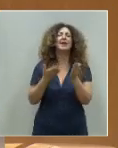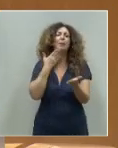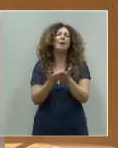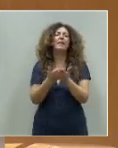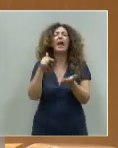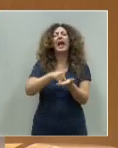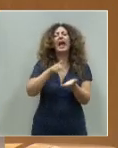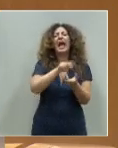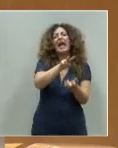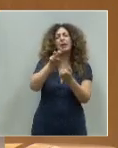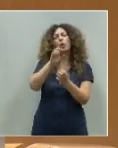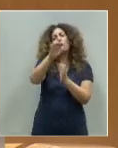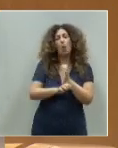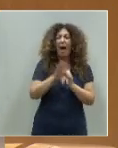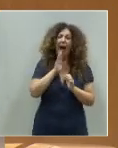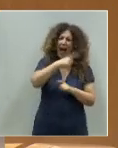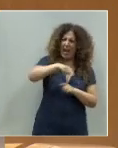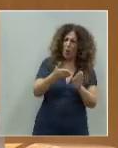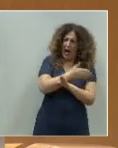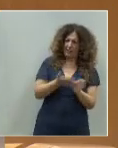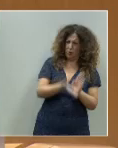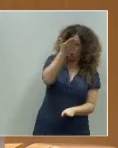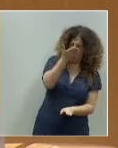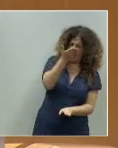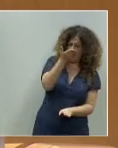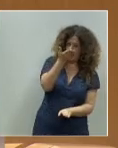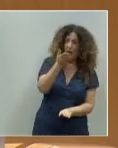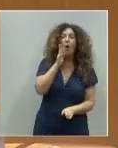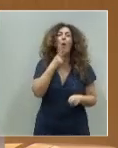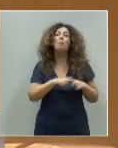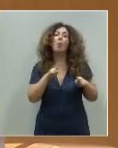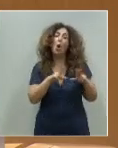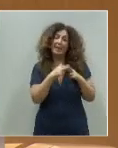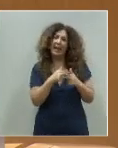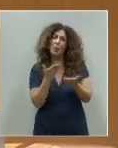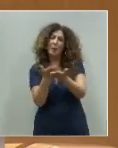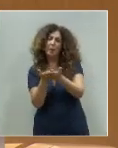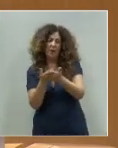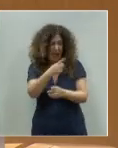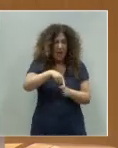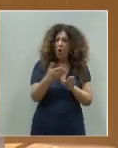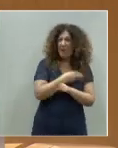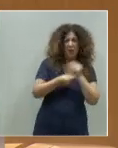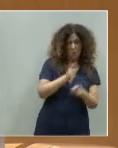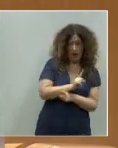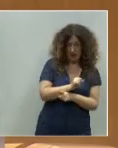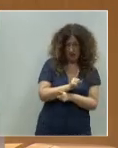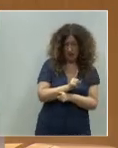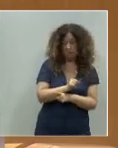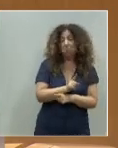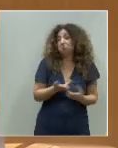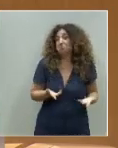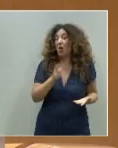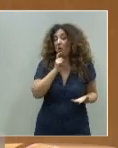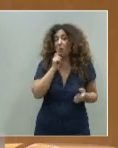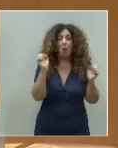mismos impuestos que ellos subieron o hacer las políticas sociales que ellos no hicieron en su día. Eso o sería magia o